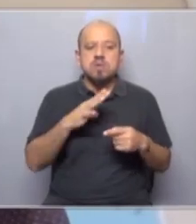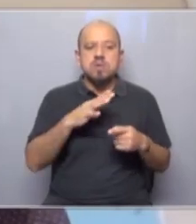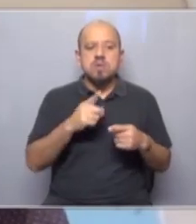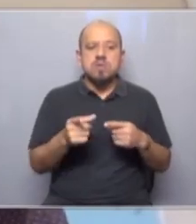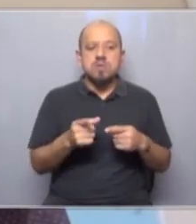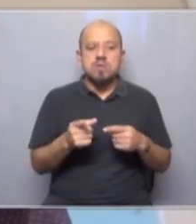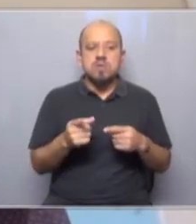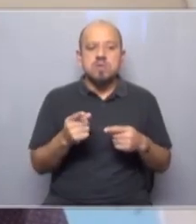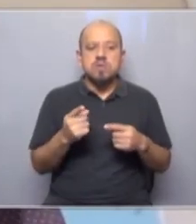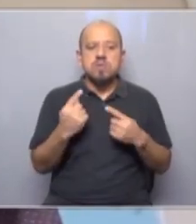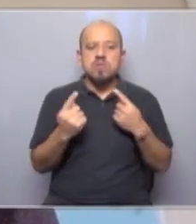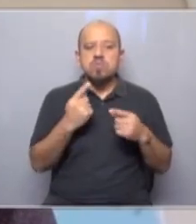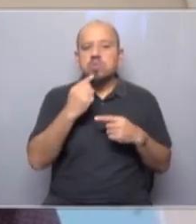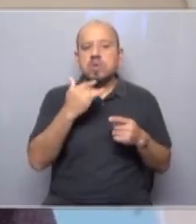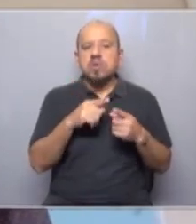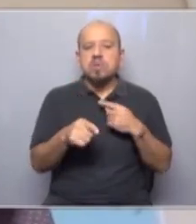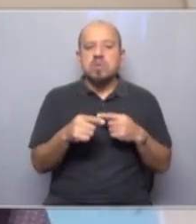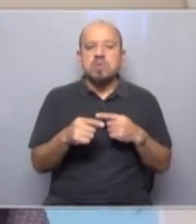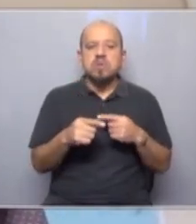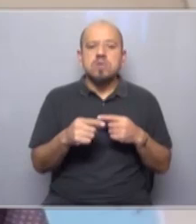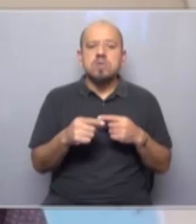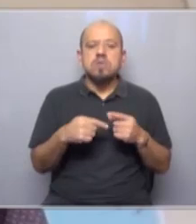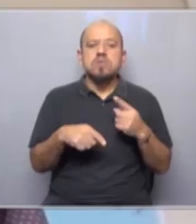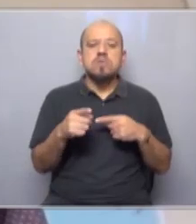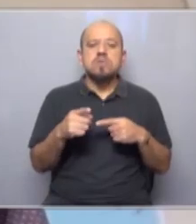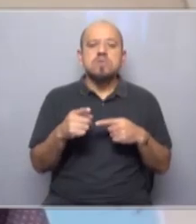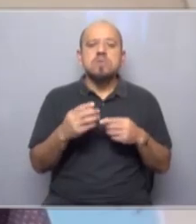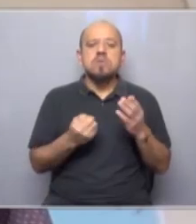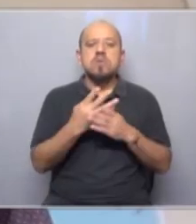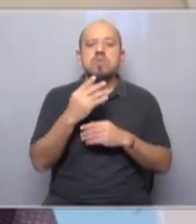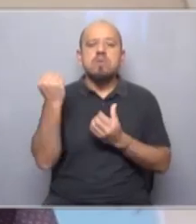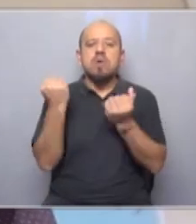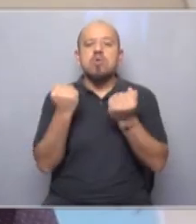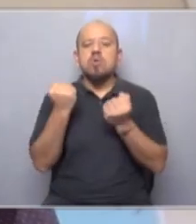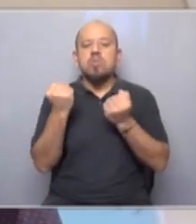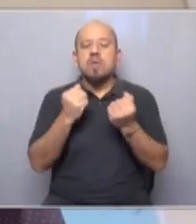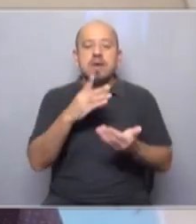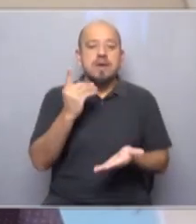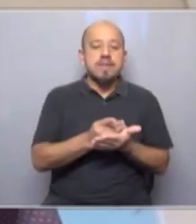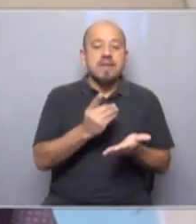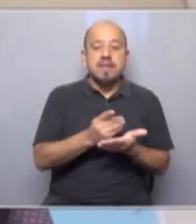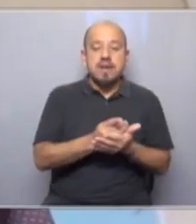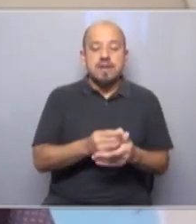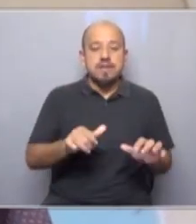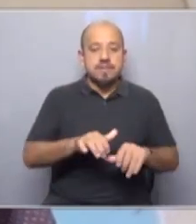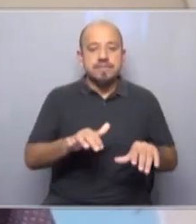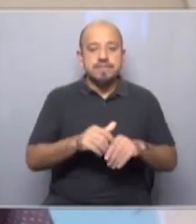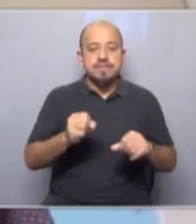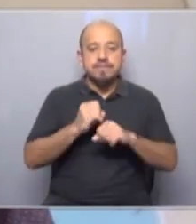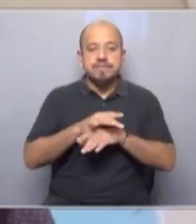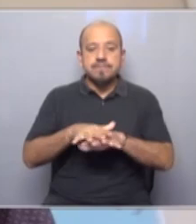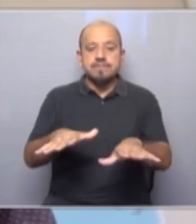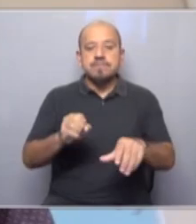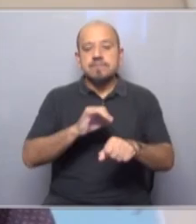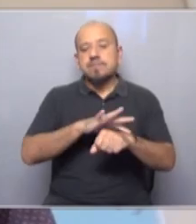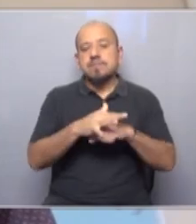Amazon, la compañía Amazon, por ejemplo, está en el mero eje de la nueva economía digitalizada. Y con la pandemia se ha